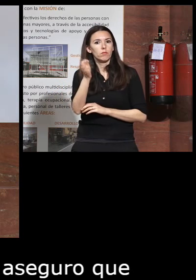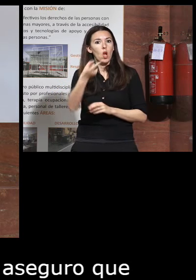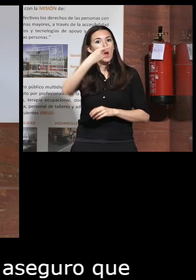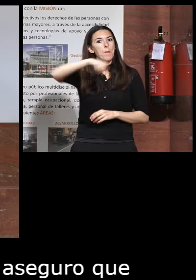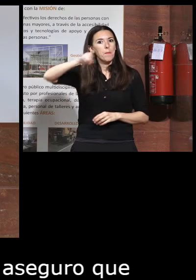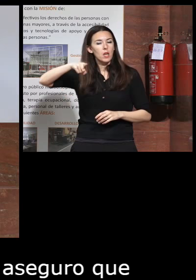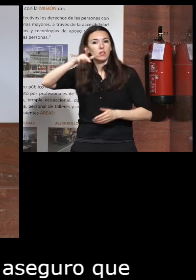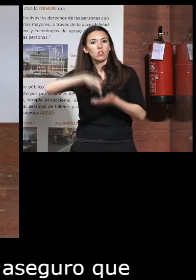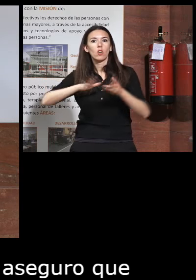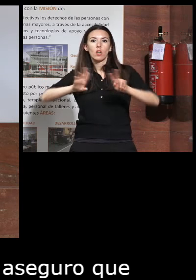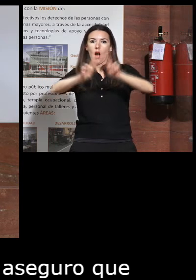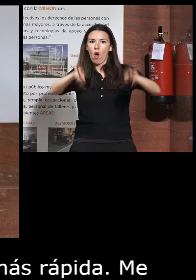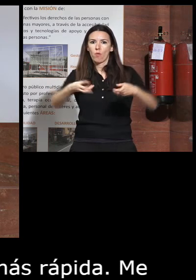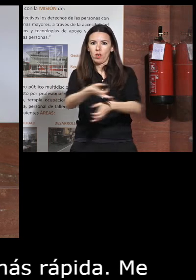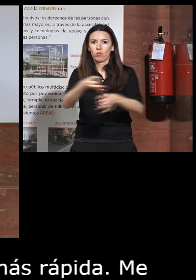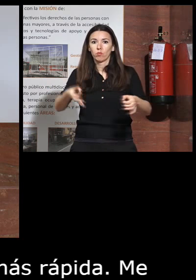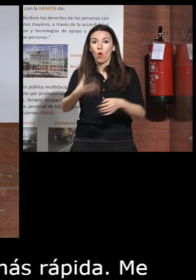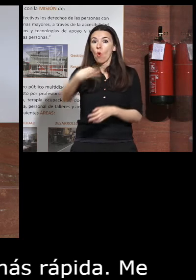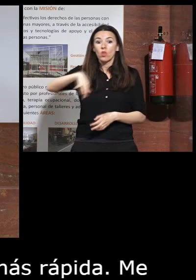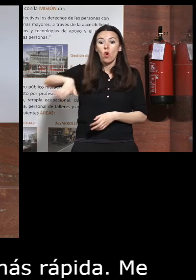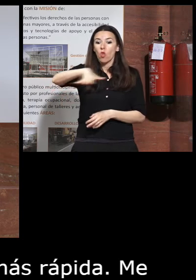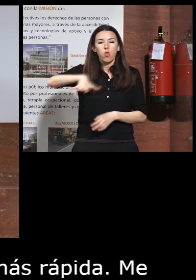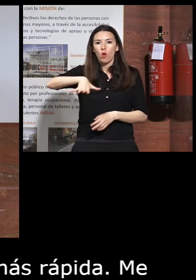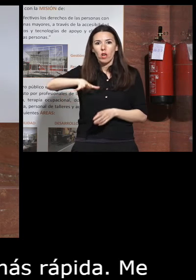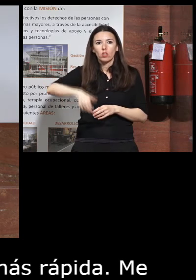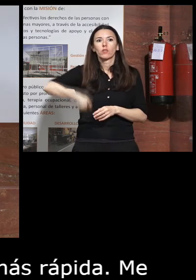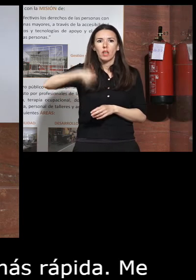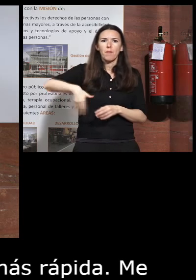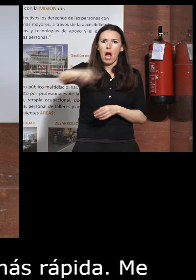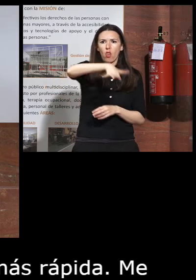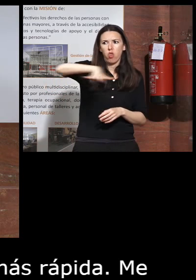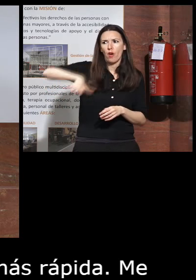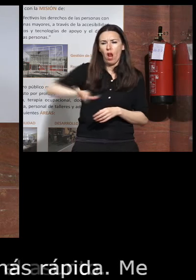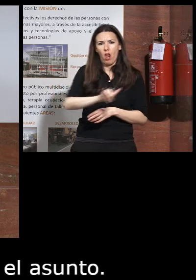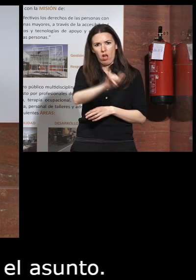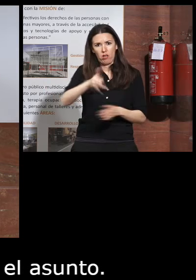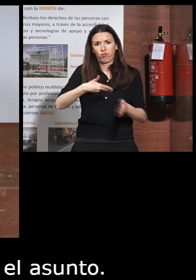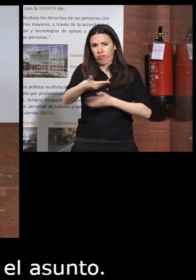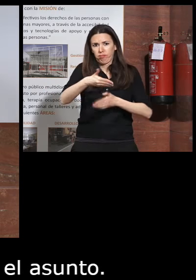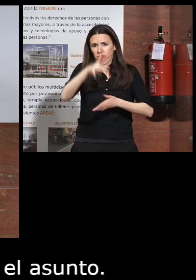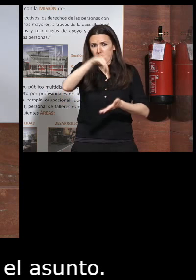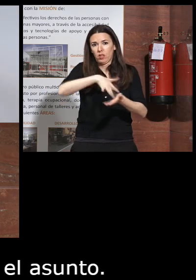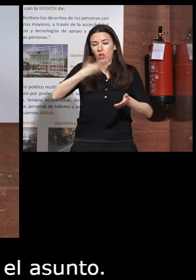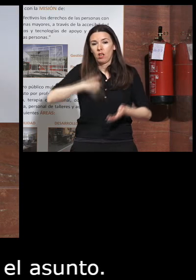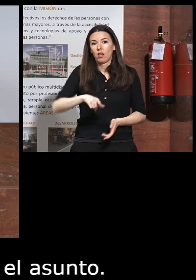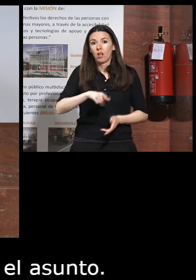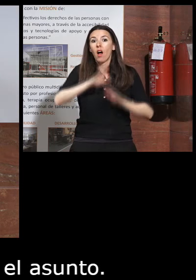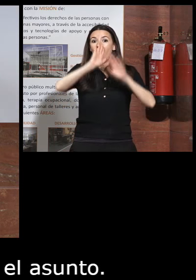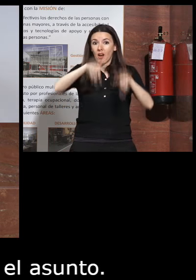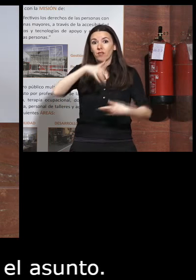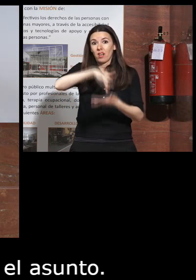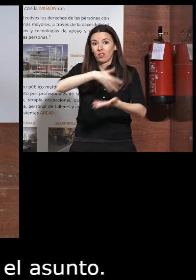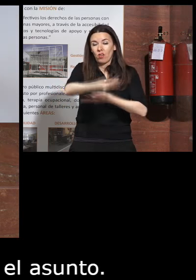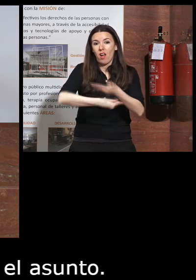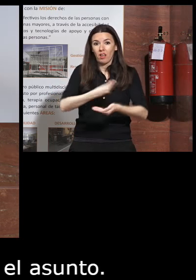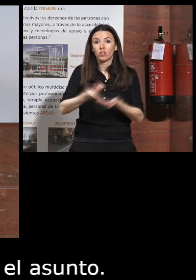los meses se hizo la obra adecuada no sólo de esa zona sino de más zonas que estaba previsto hacerlo y al final se realizó